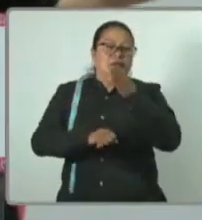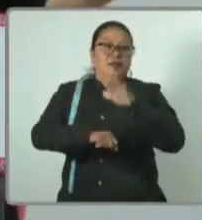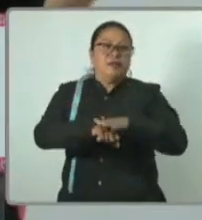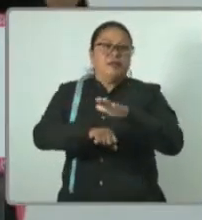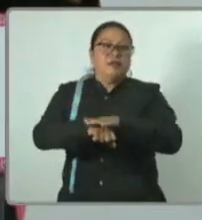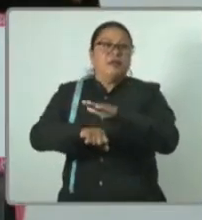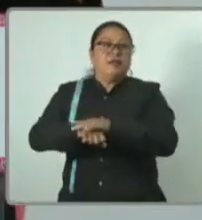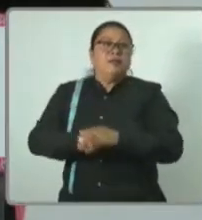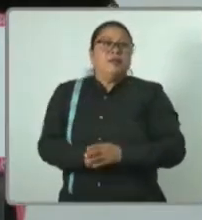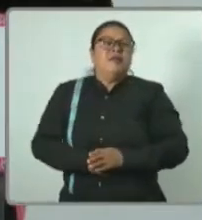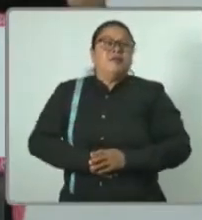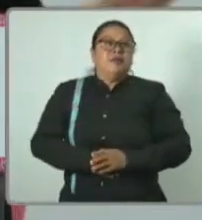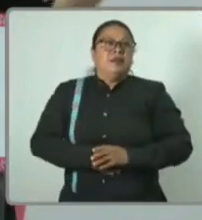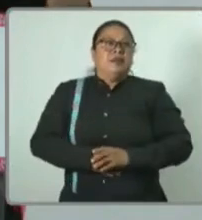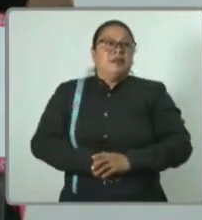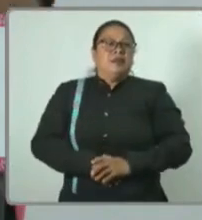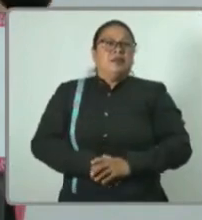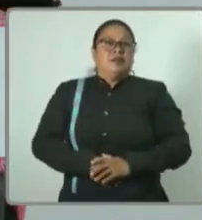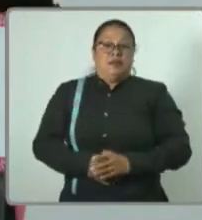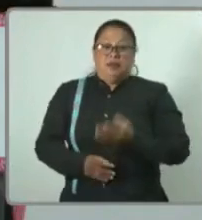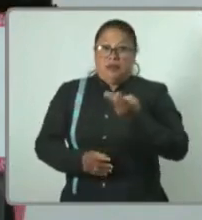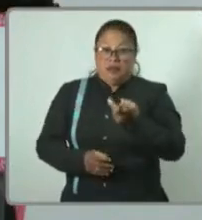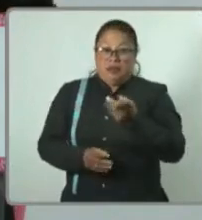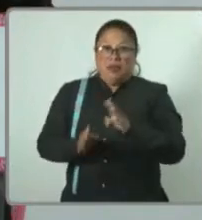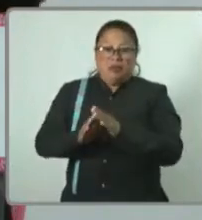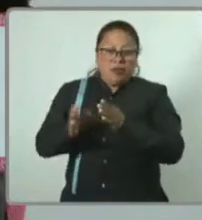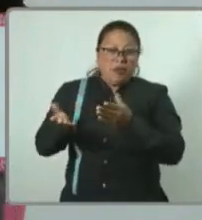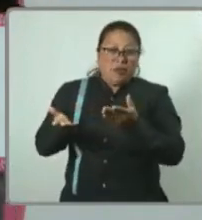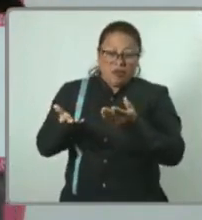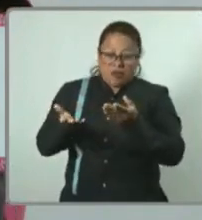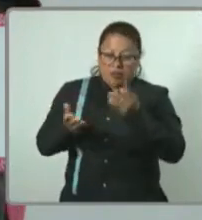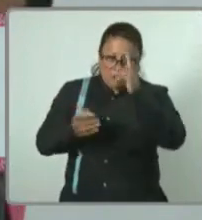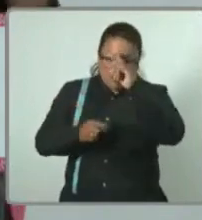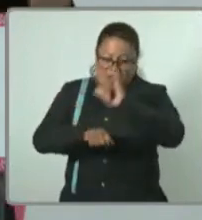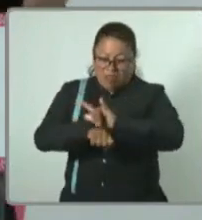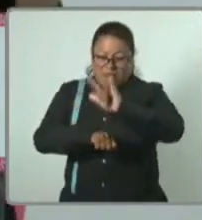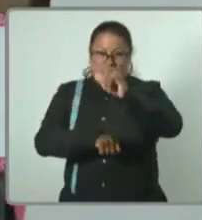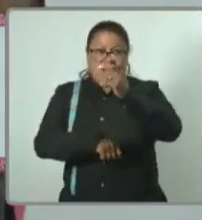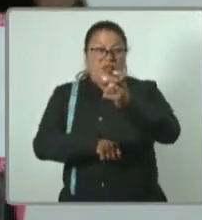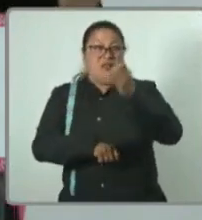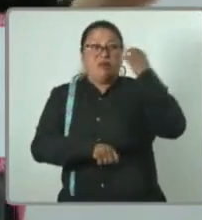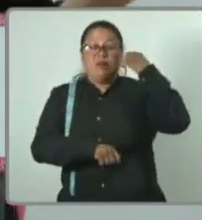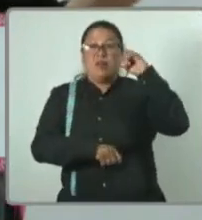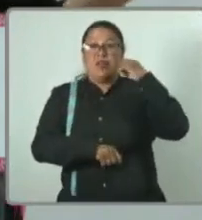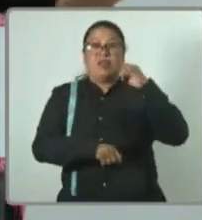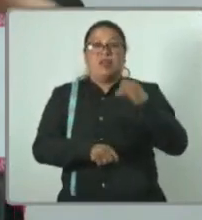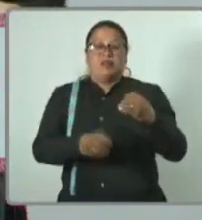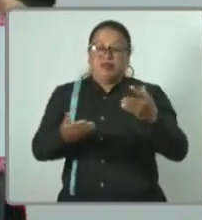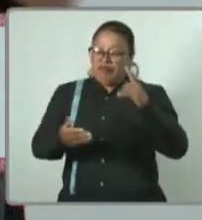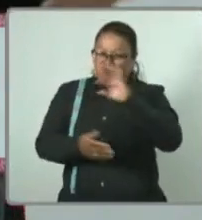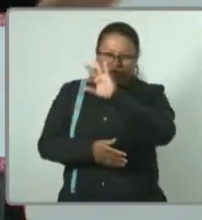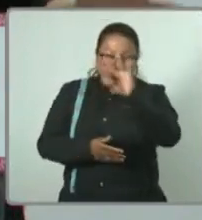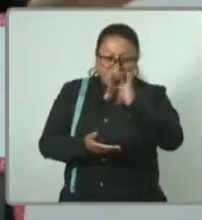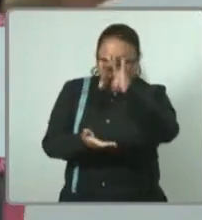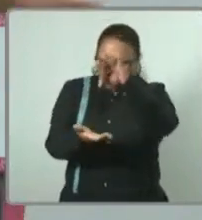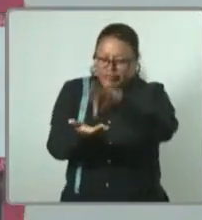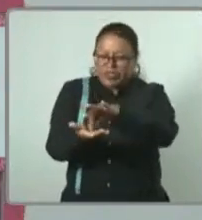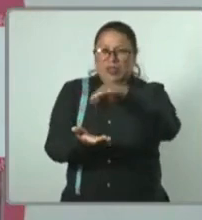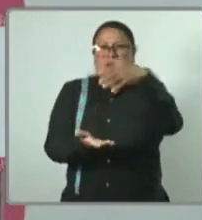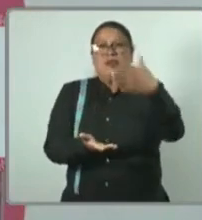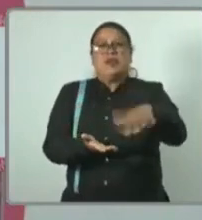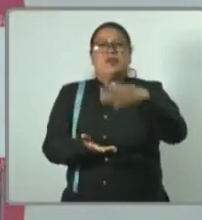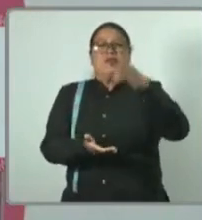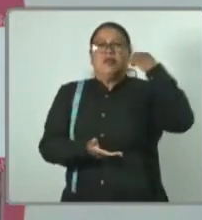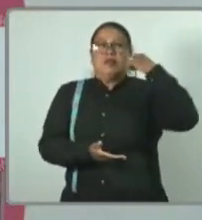que al hacer el brandeo del avión que tuvimos, Oaxaca se puso en el mapa. Fue un hit viral.